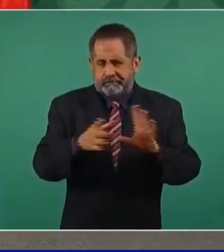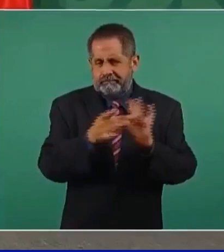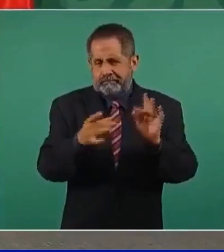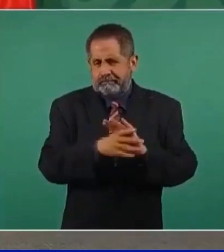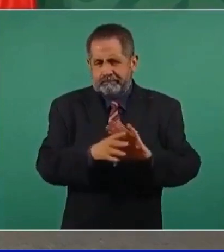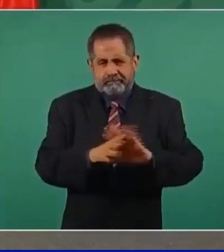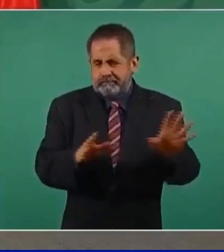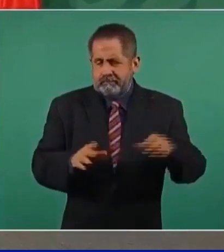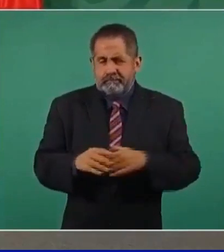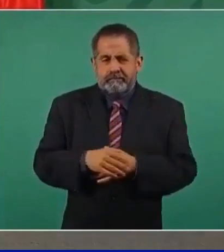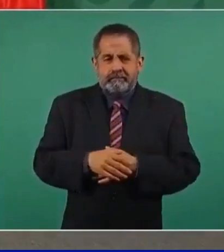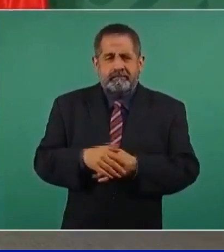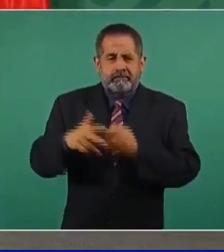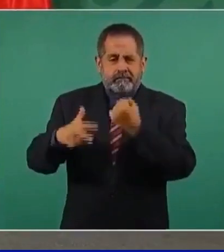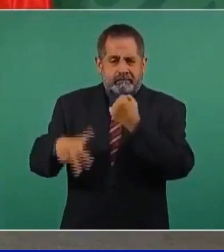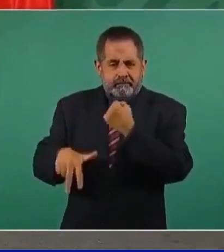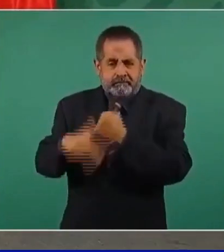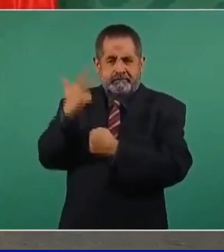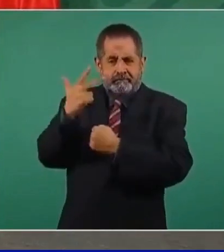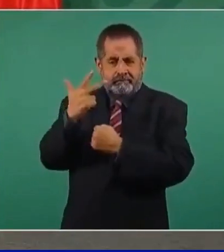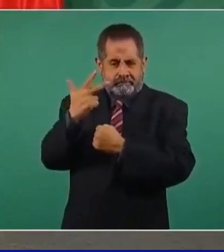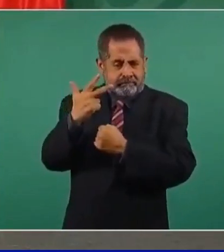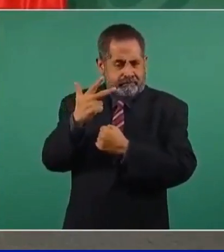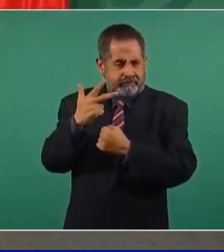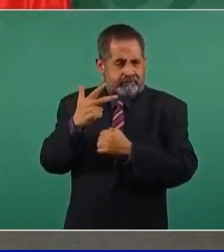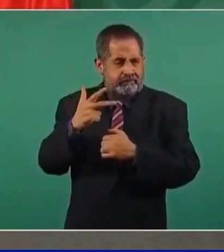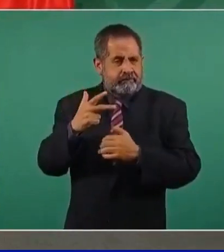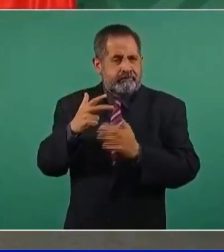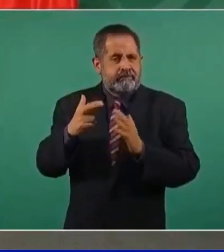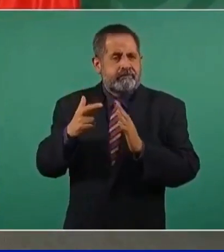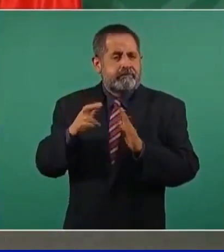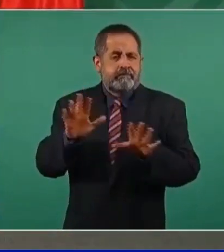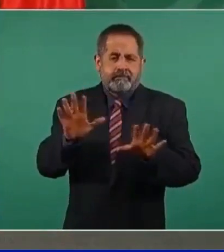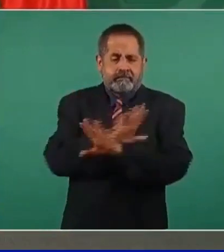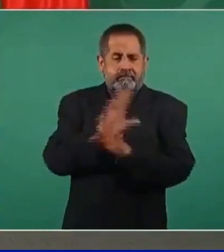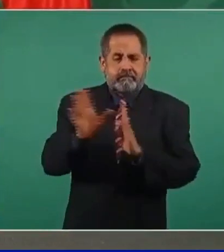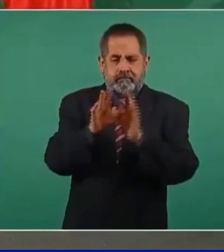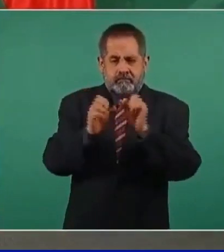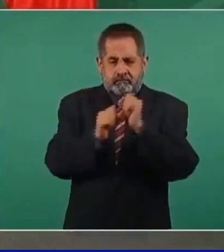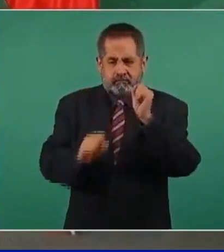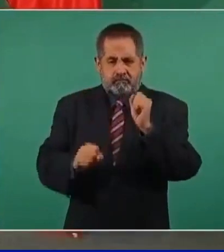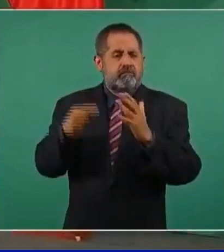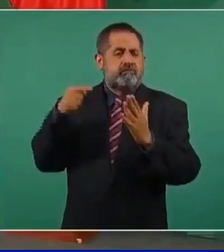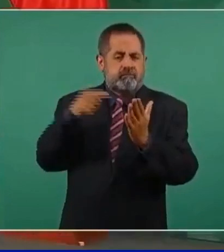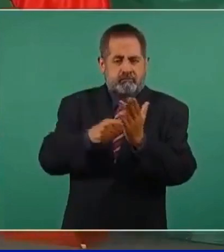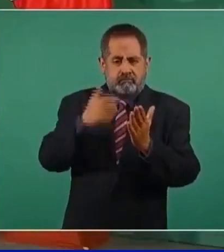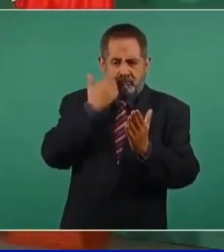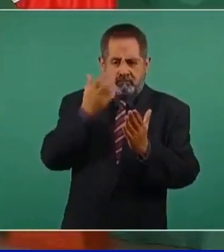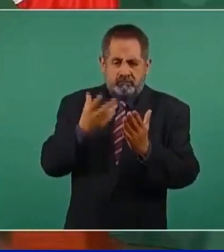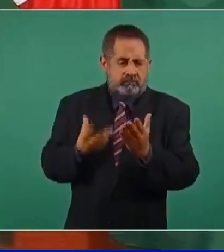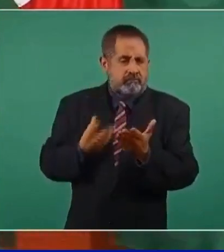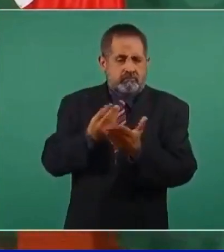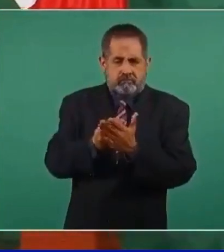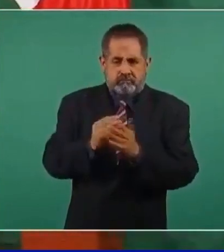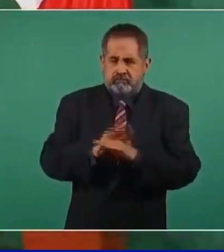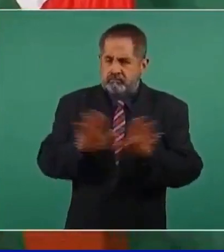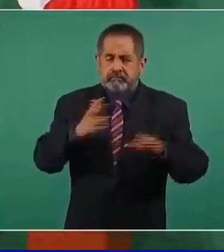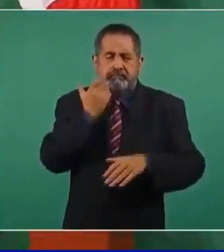tres reformas constitucionales, las fundamentales. Sí,